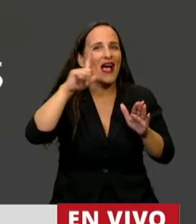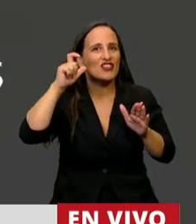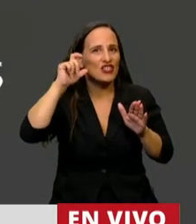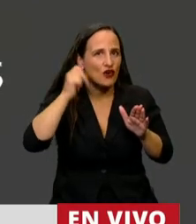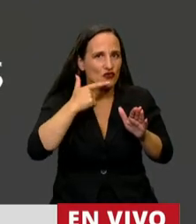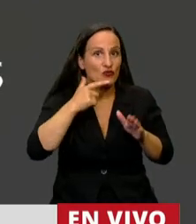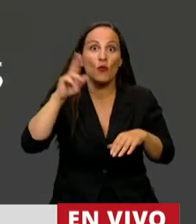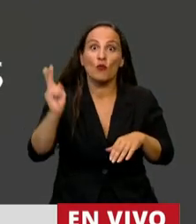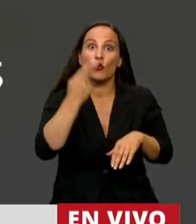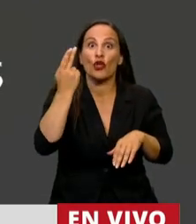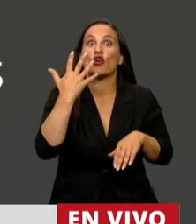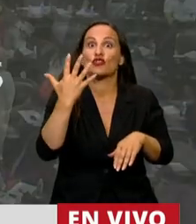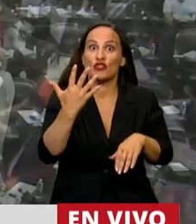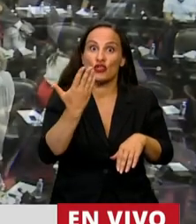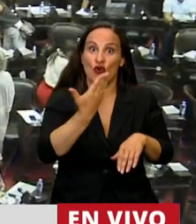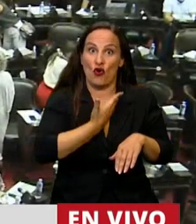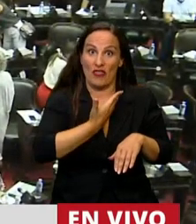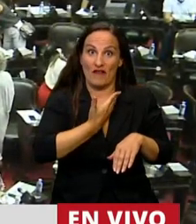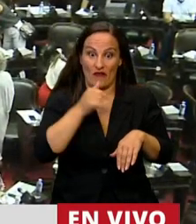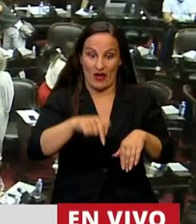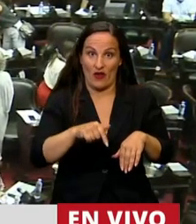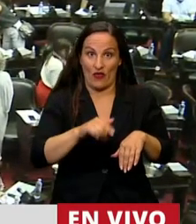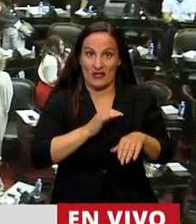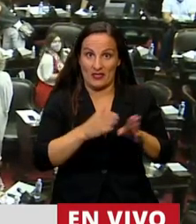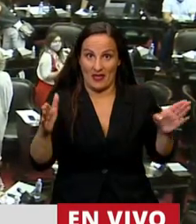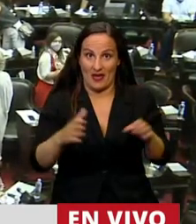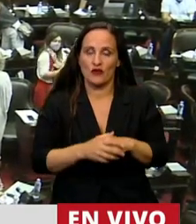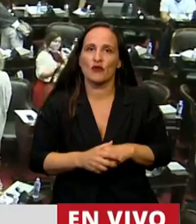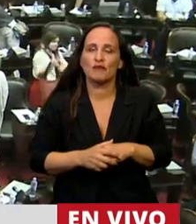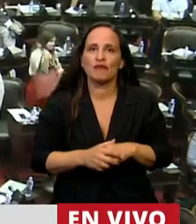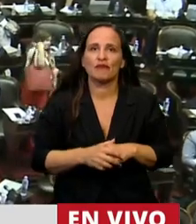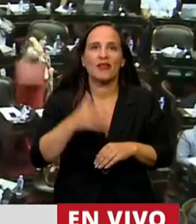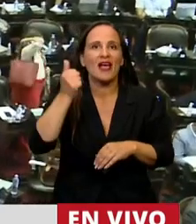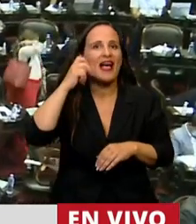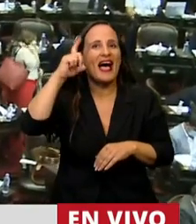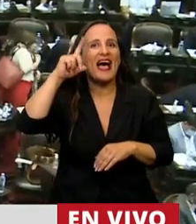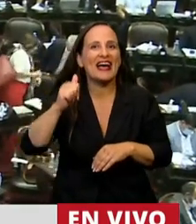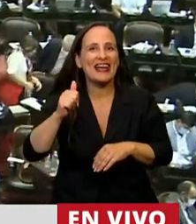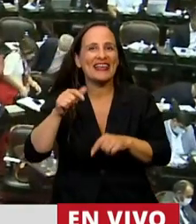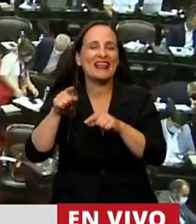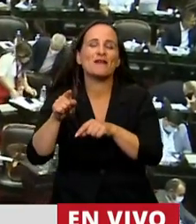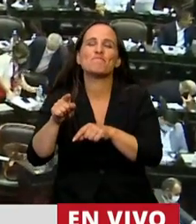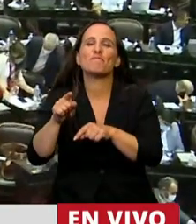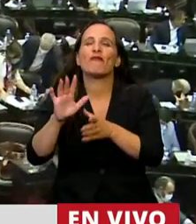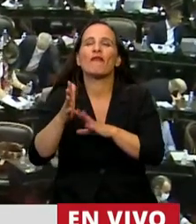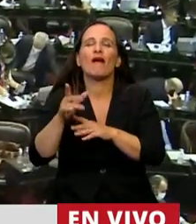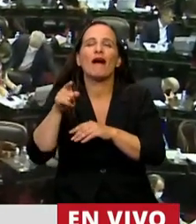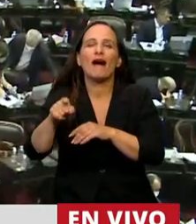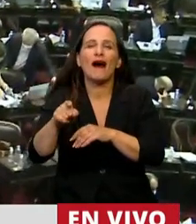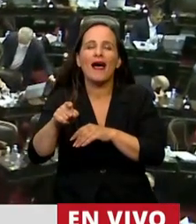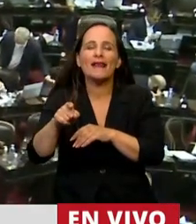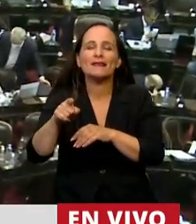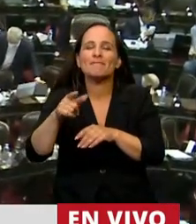5 de febrero del corriente año. Ángela, apodada Villique desde chica por su vocación